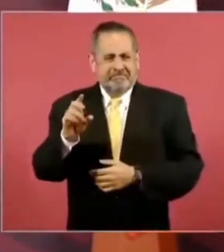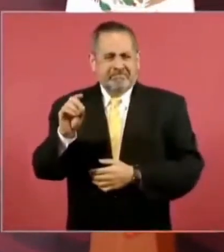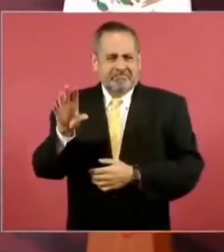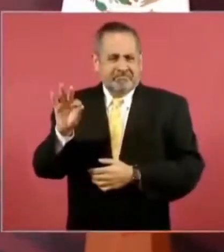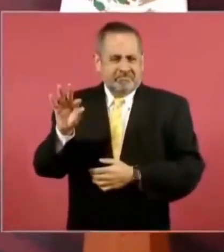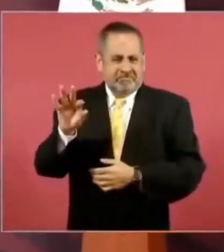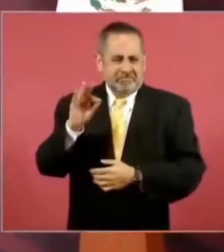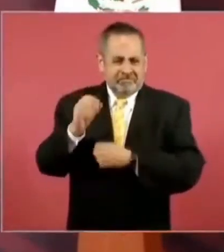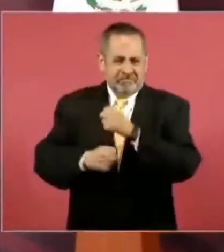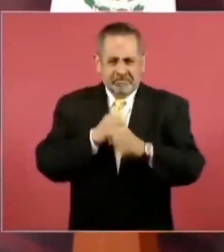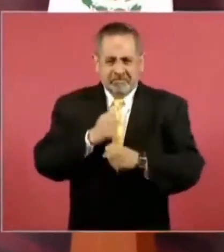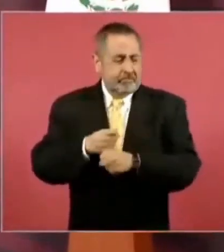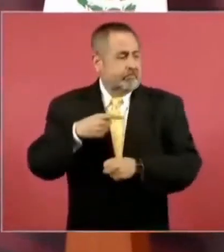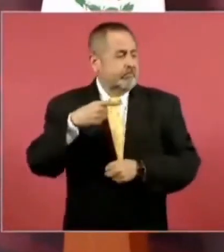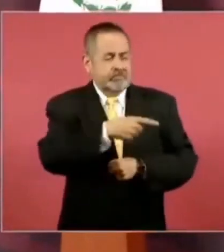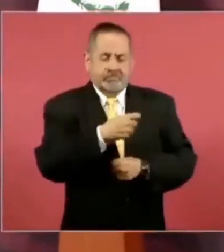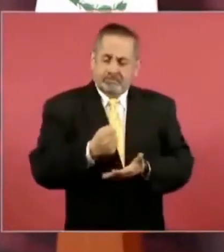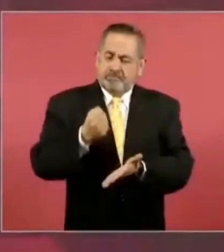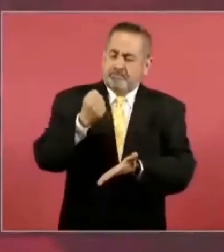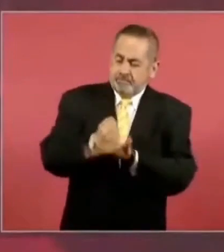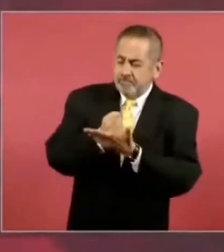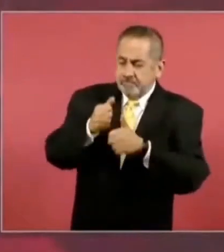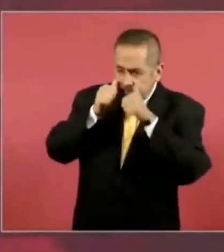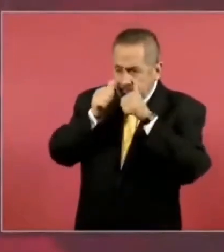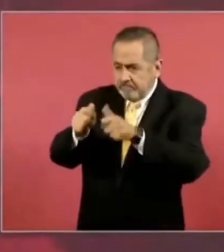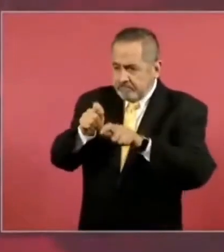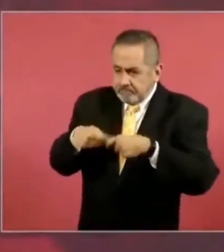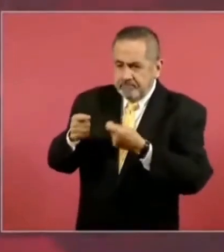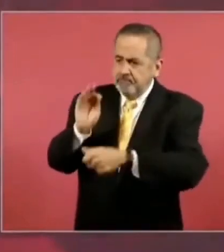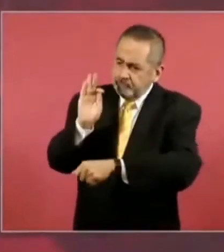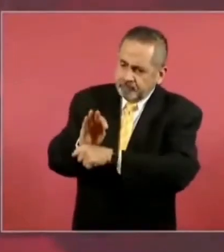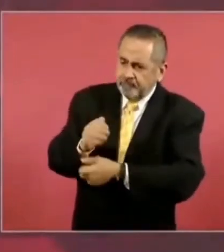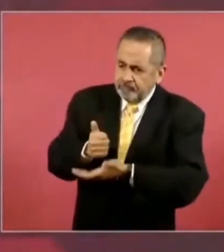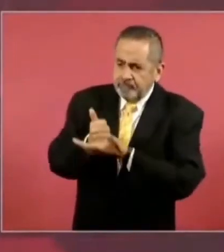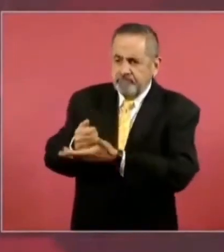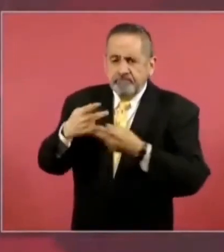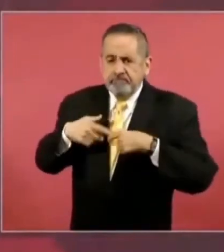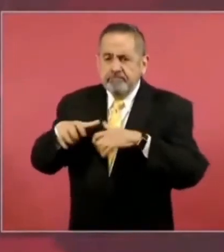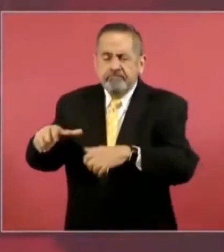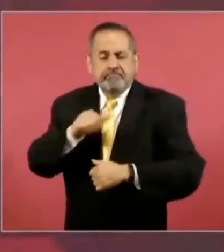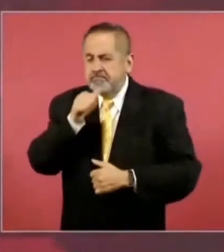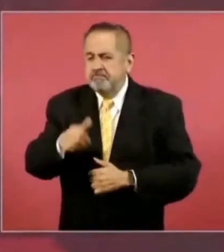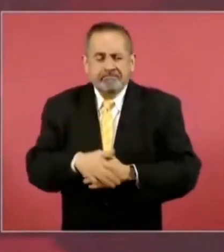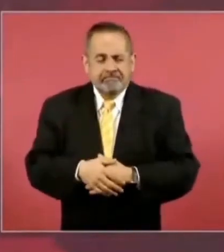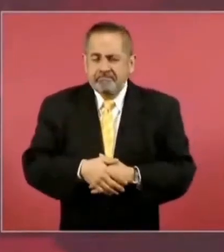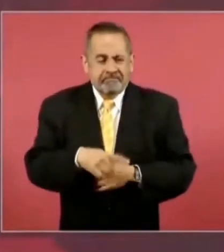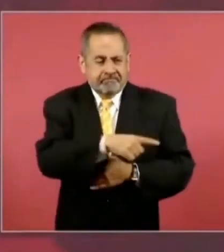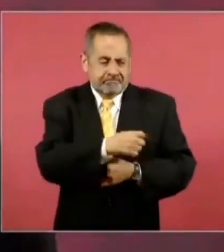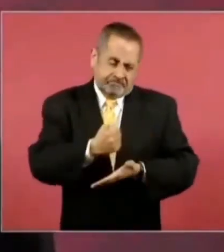no han aprobado nada en favor del pueblo, nada.